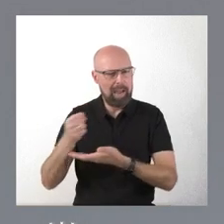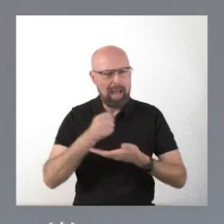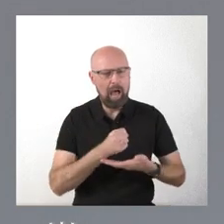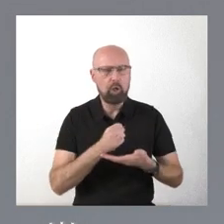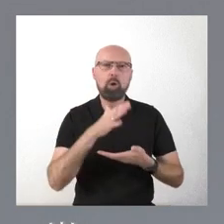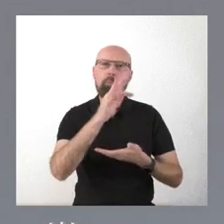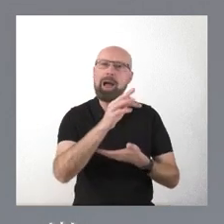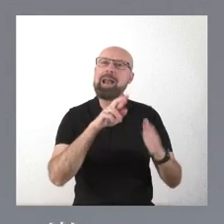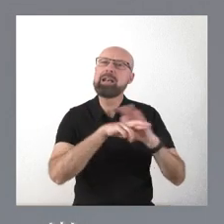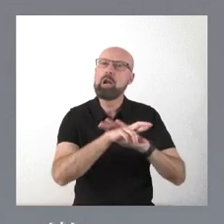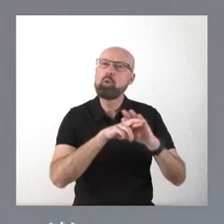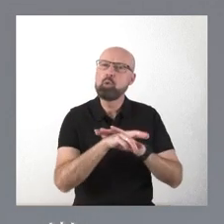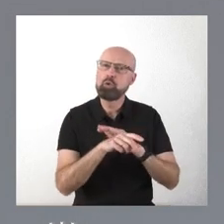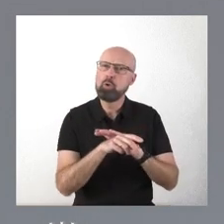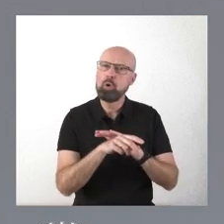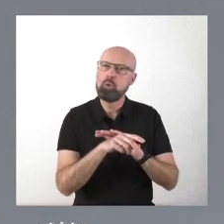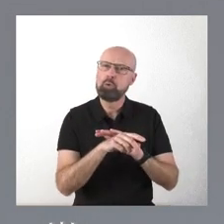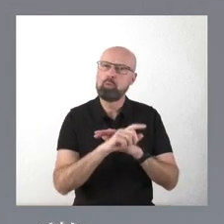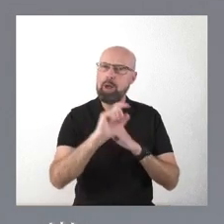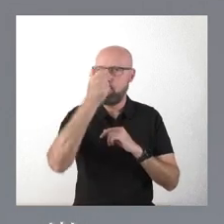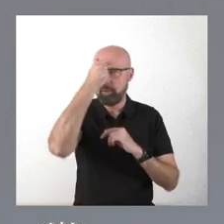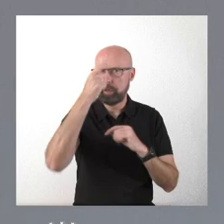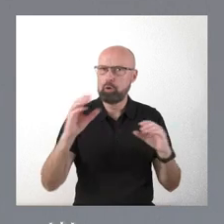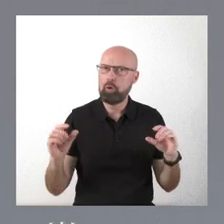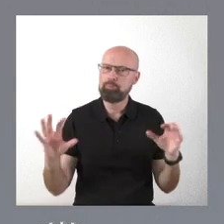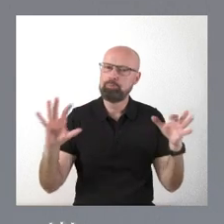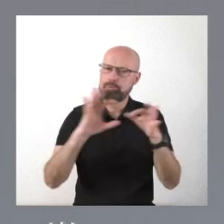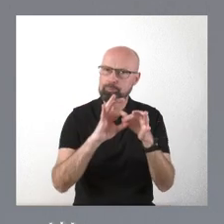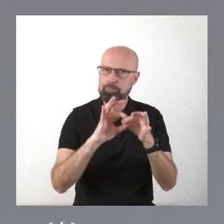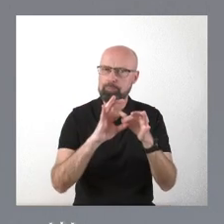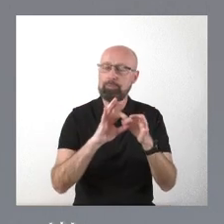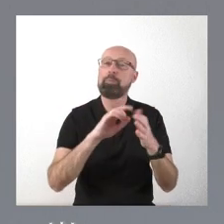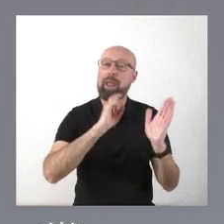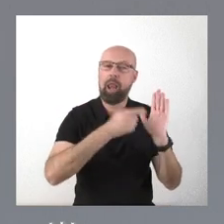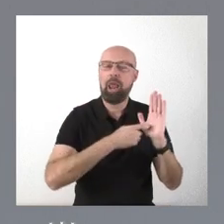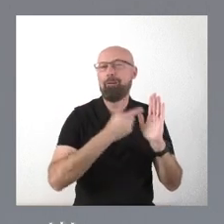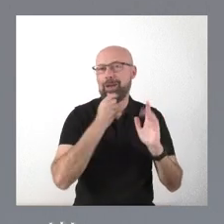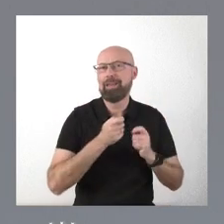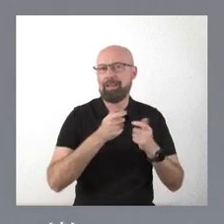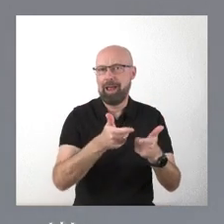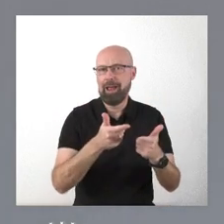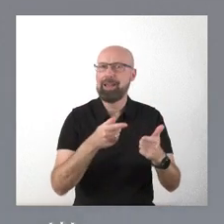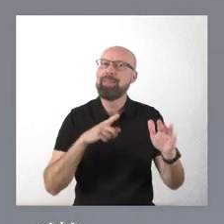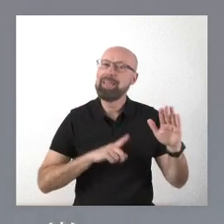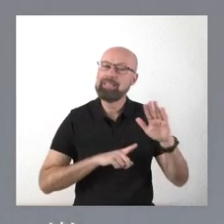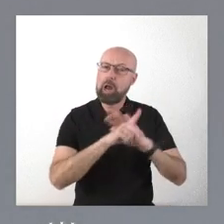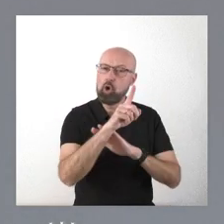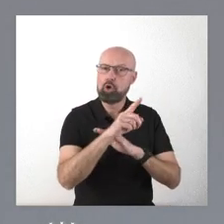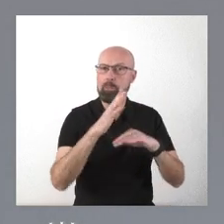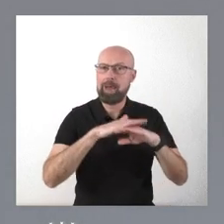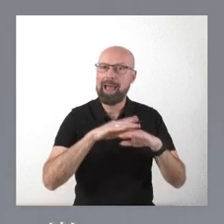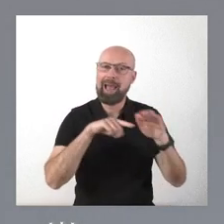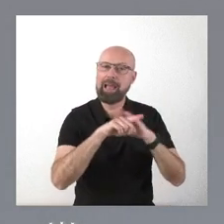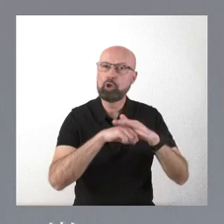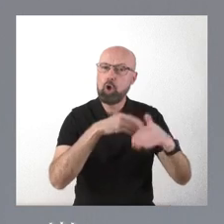recurso y todo esto lo facilita la ley, el desarrollo de la gestión lo facilita la ley y después es el